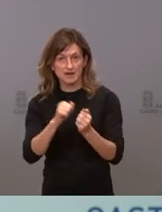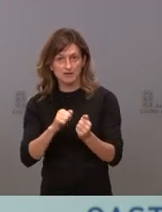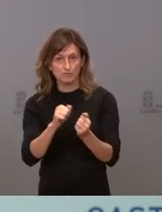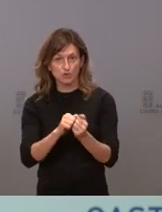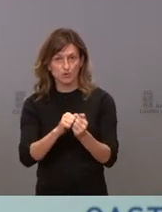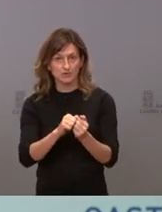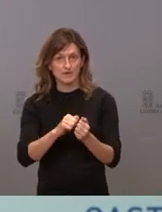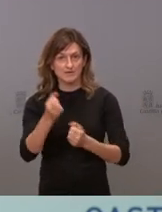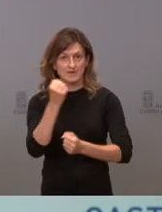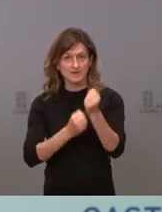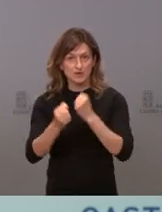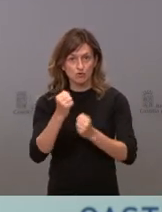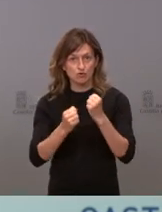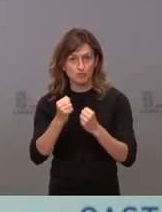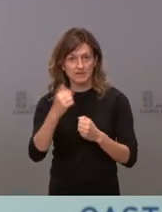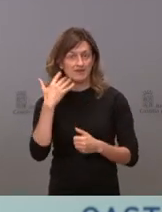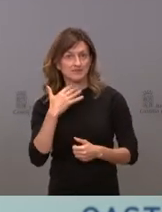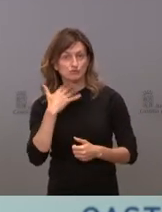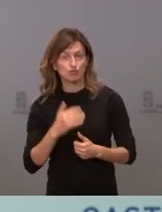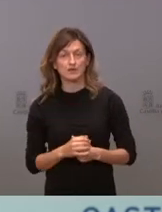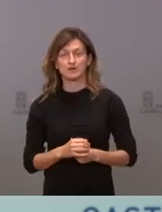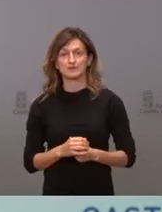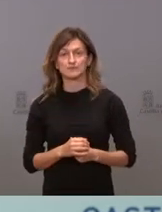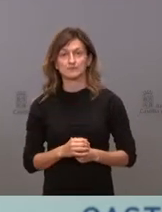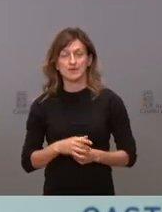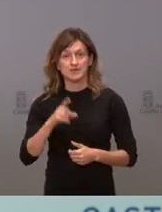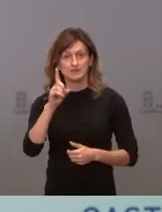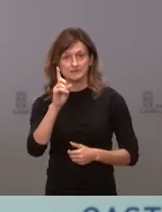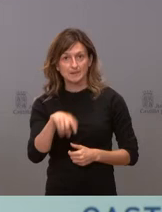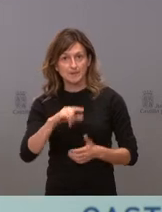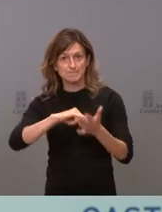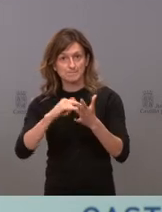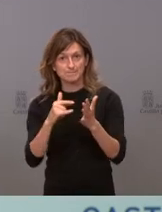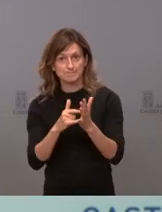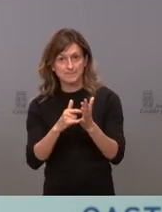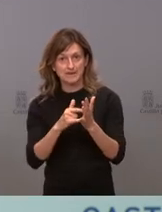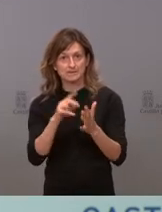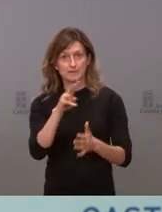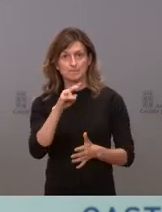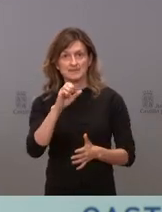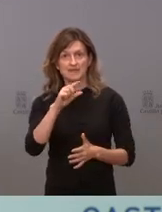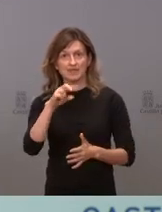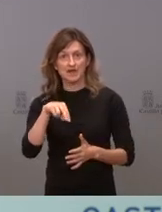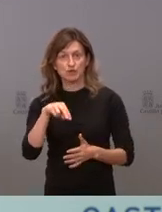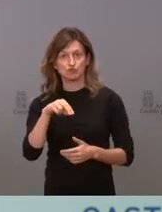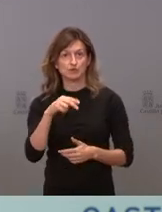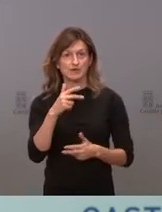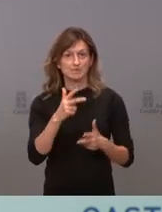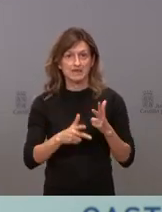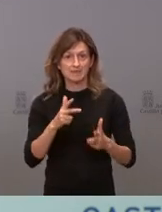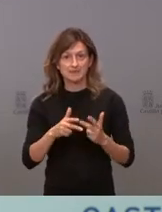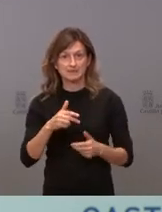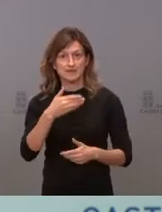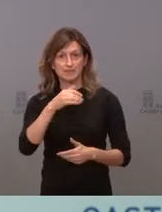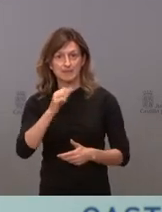dinamización económica y demográfica de Soria, la Mesa por León, el plan de Villadangos, Benavente, Béjar, Nissan, los